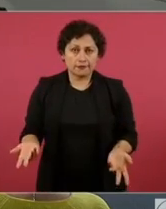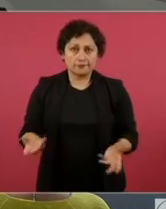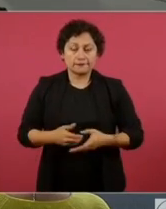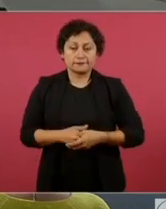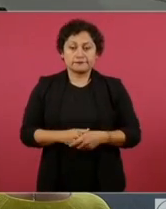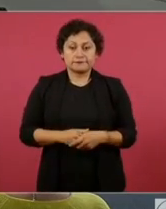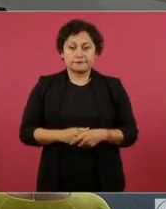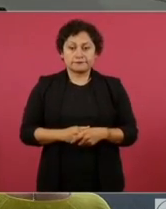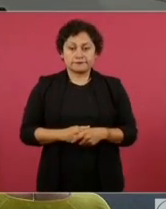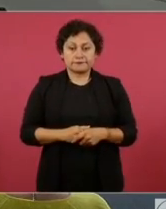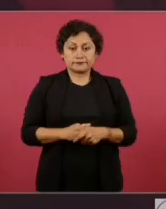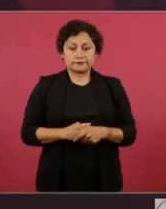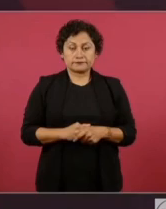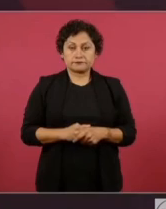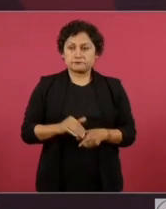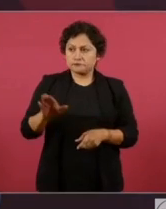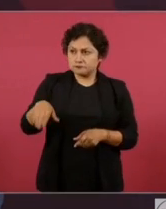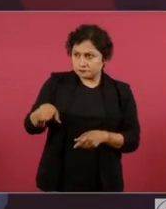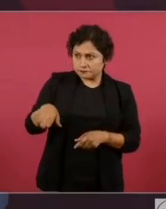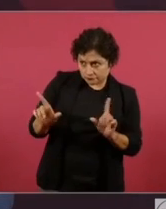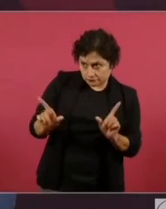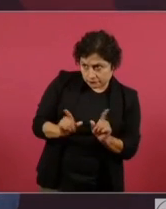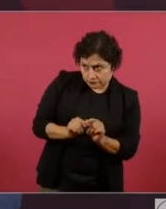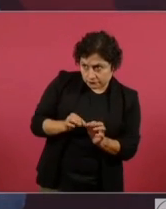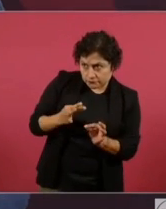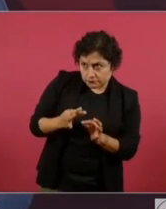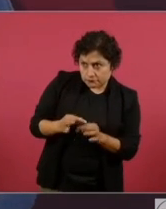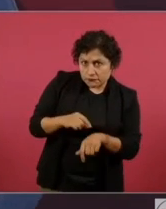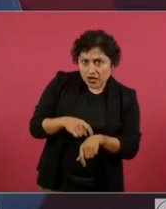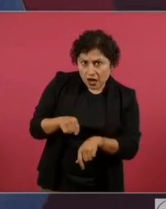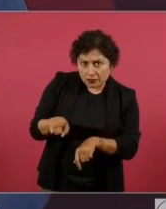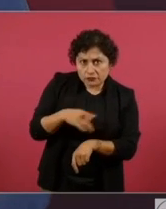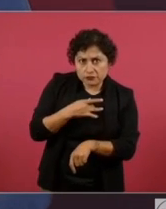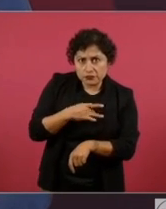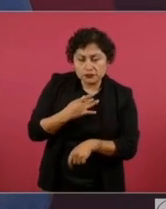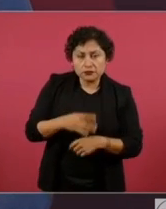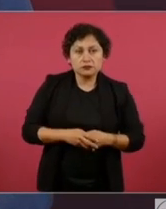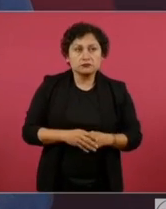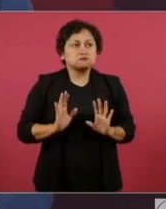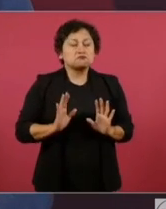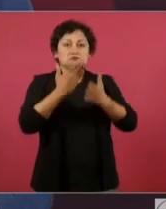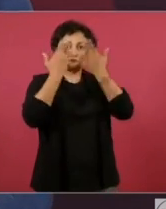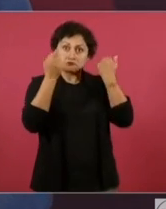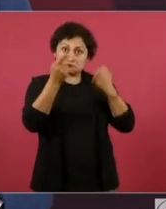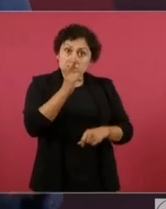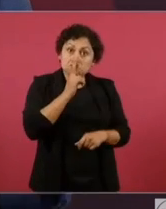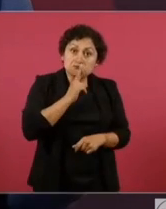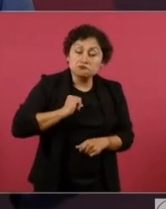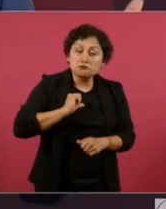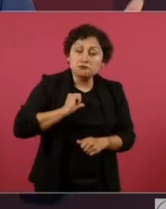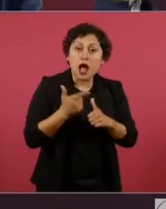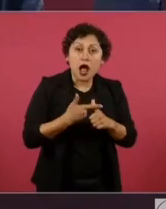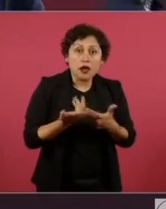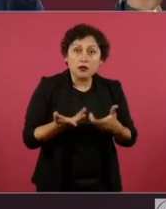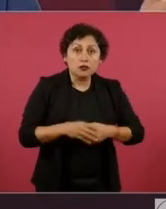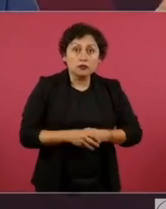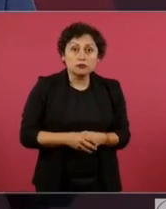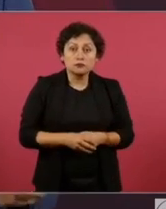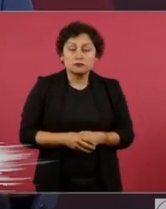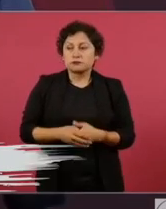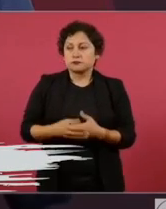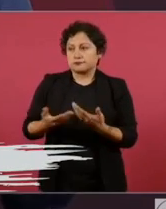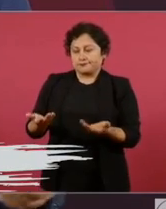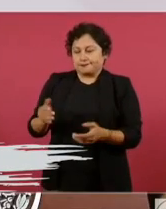¿No te parece que ya? Pues no sé, ¿tiene algo que decir al respecto, Presidente? Sí, pero ya, porque si no,